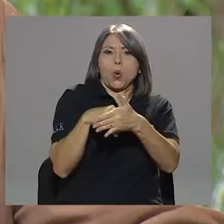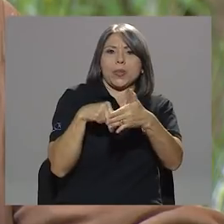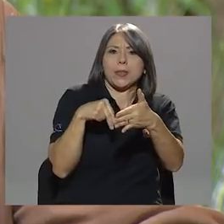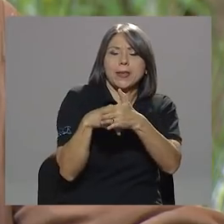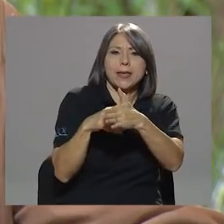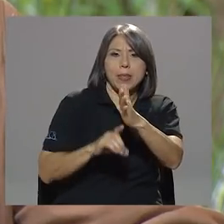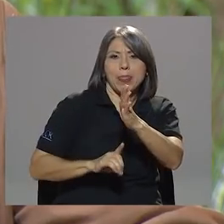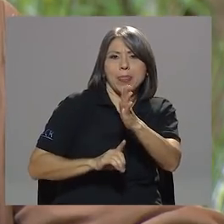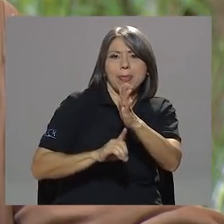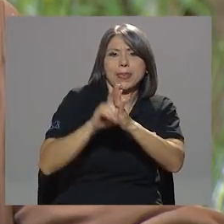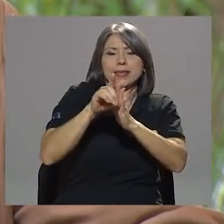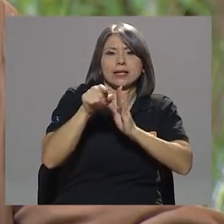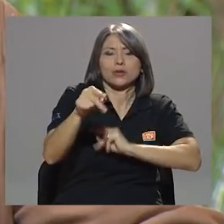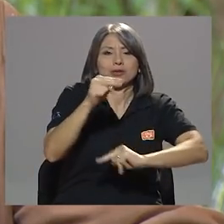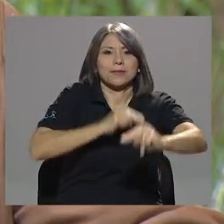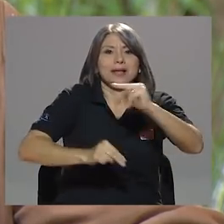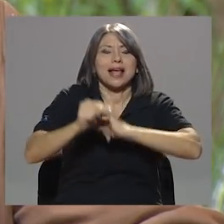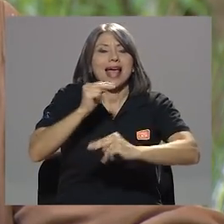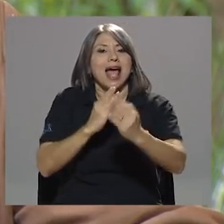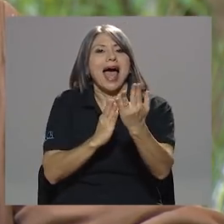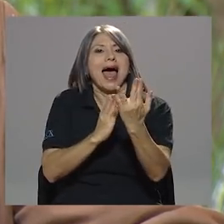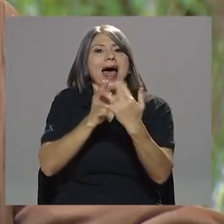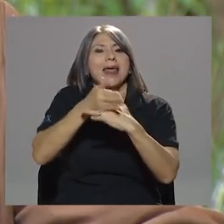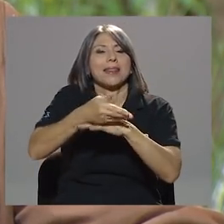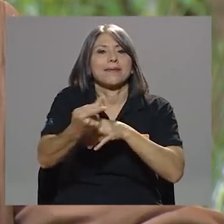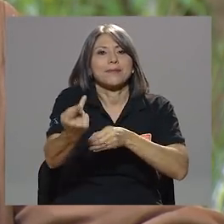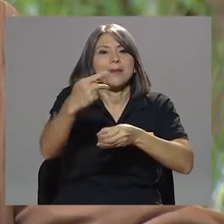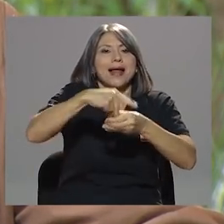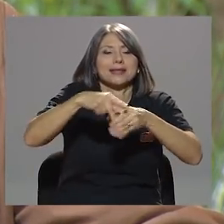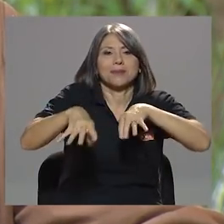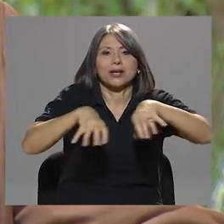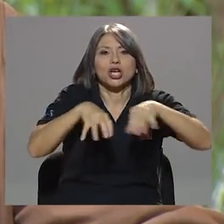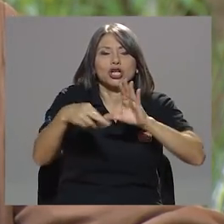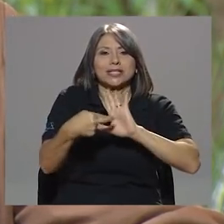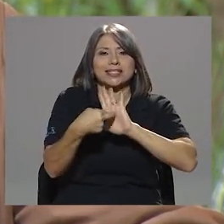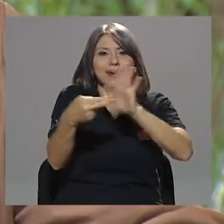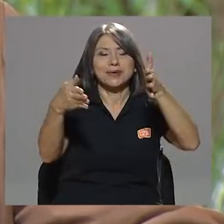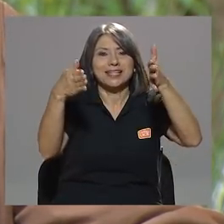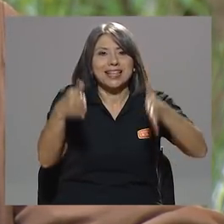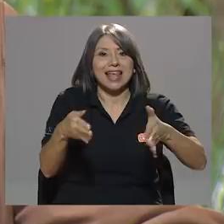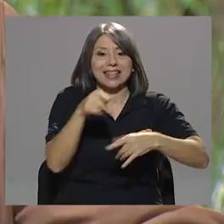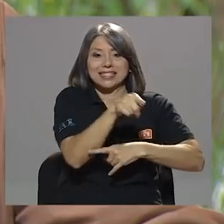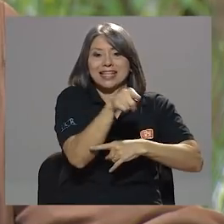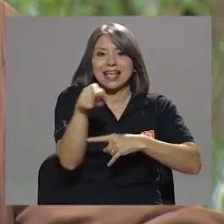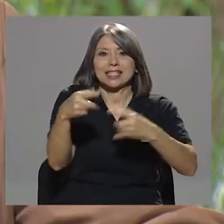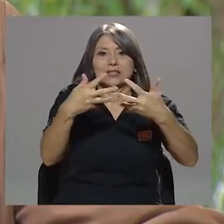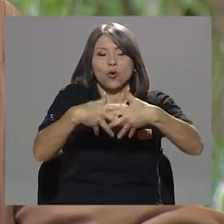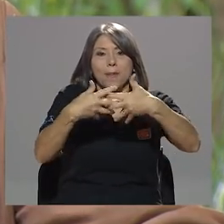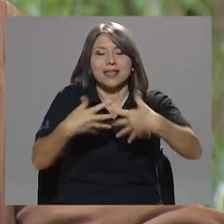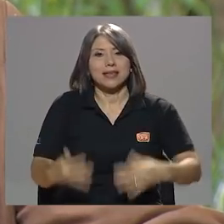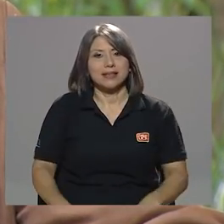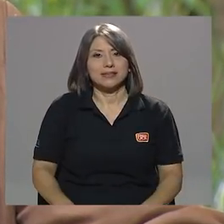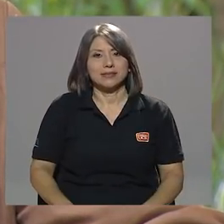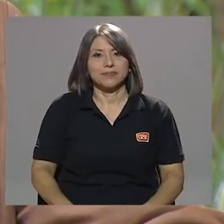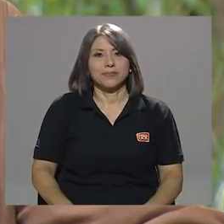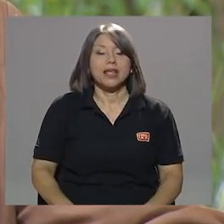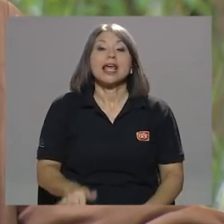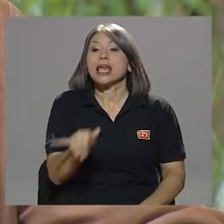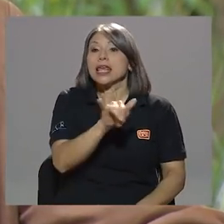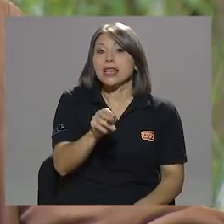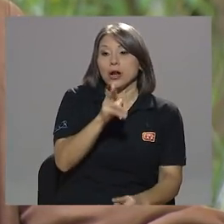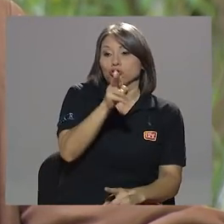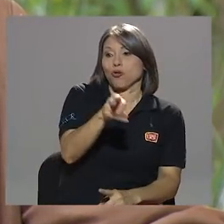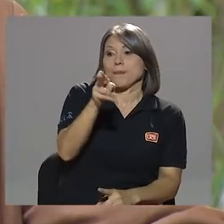de ese mercado mediante la participación activa de representantes de esas compañías y de los mismos